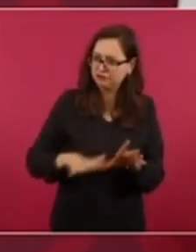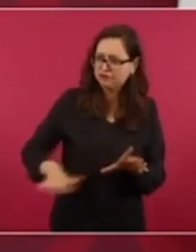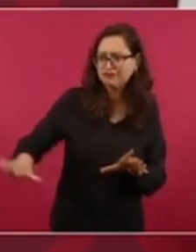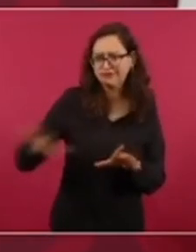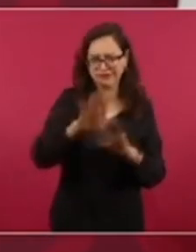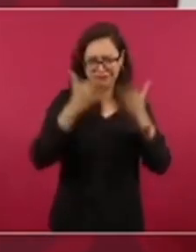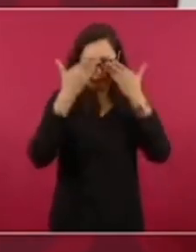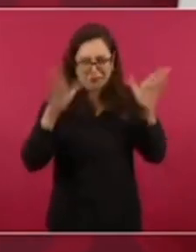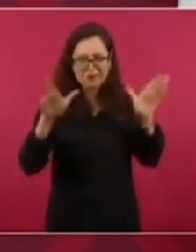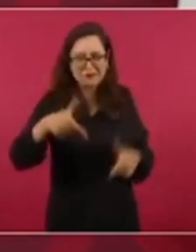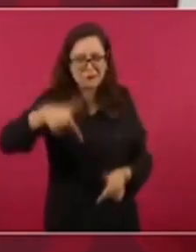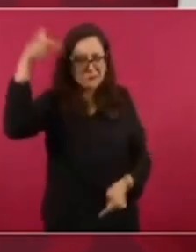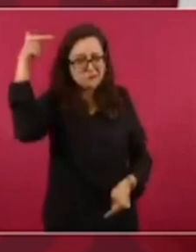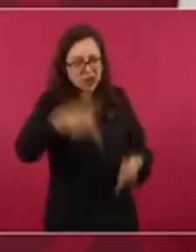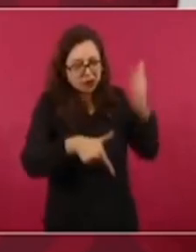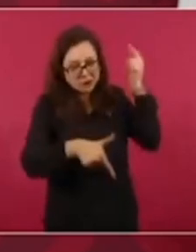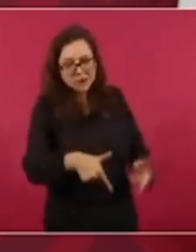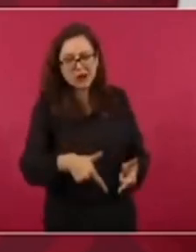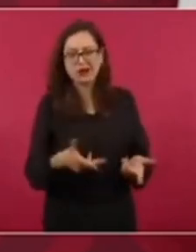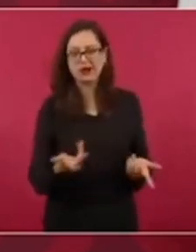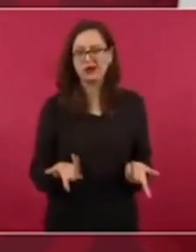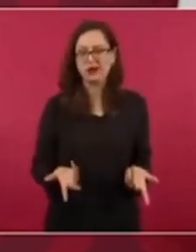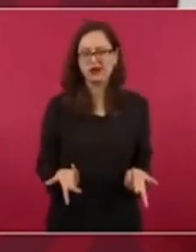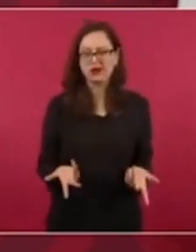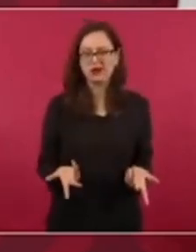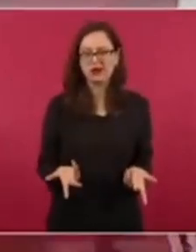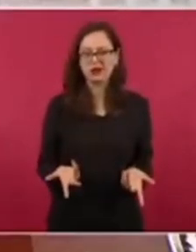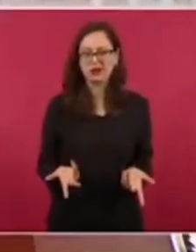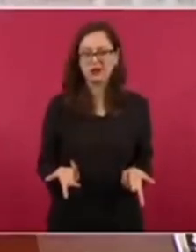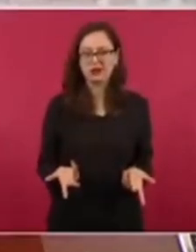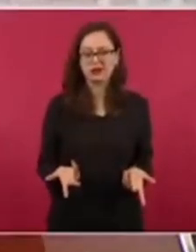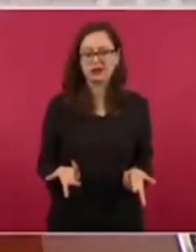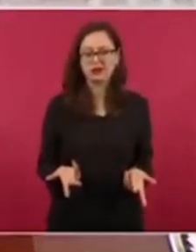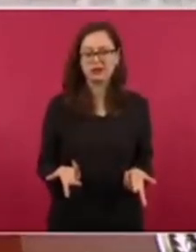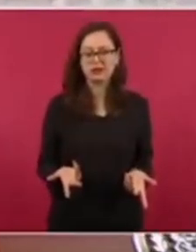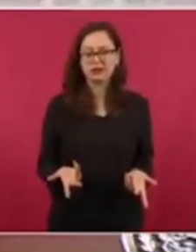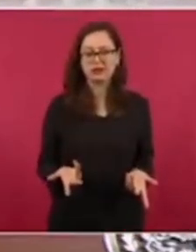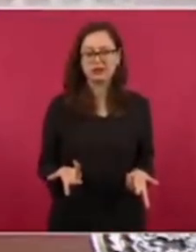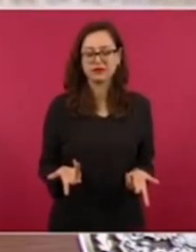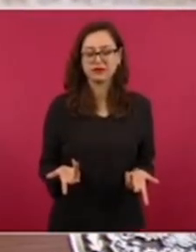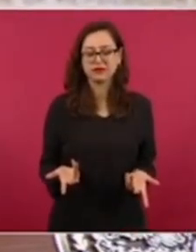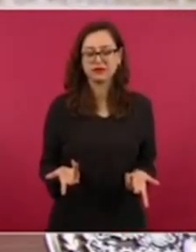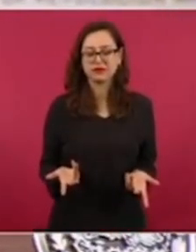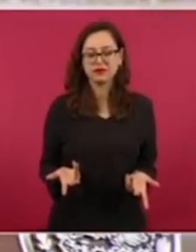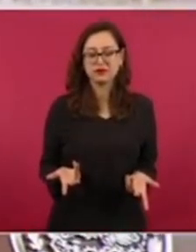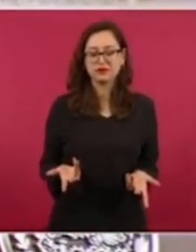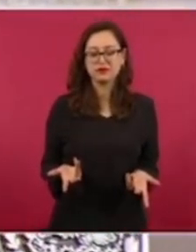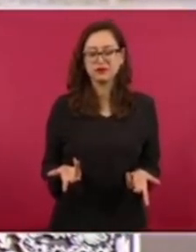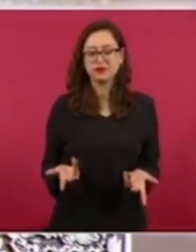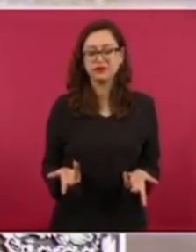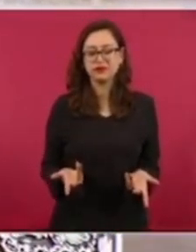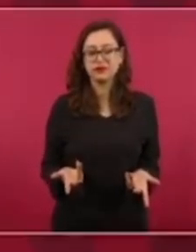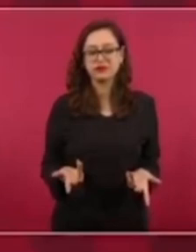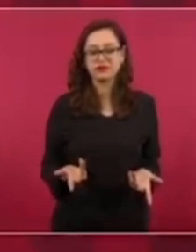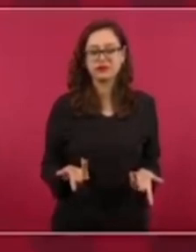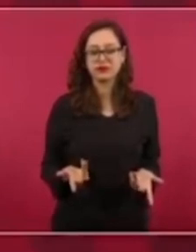conozca esta historia